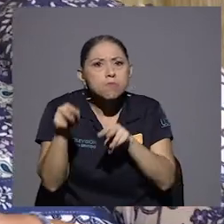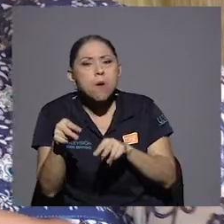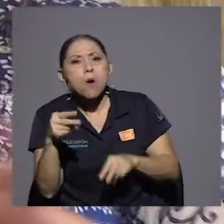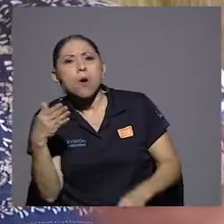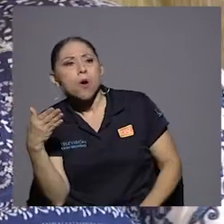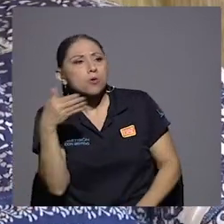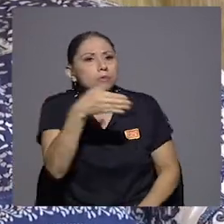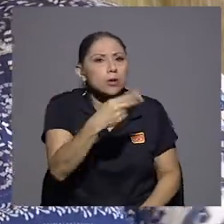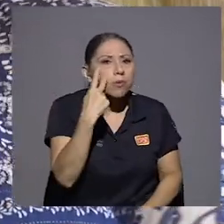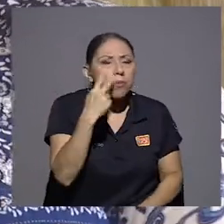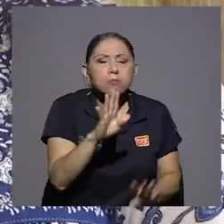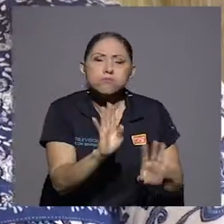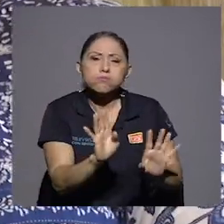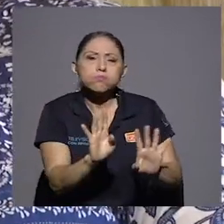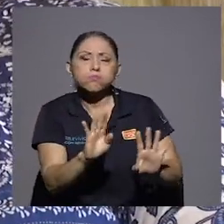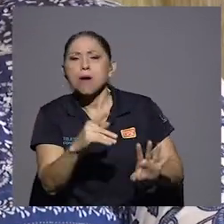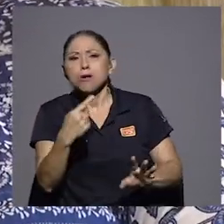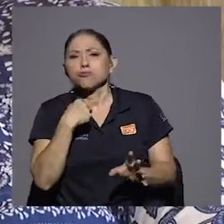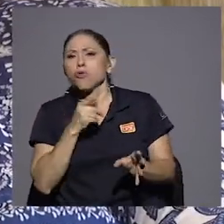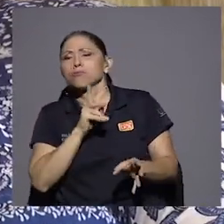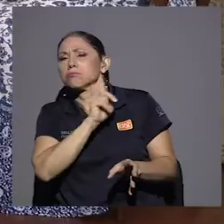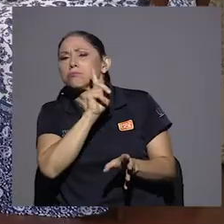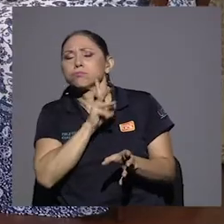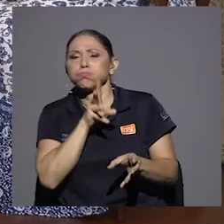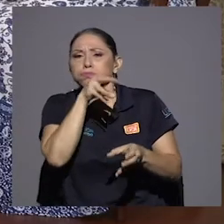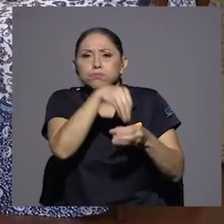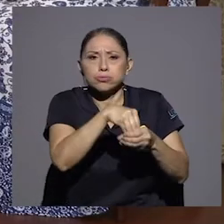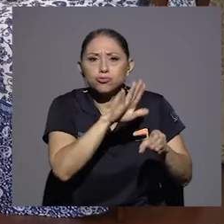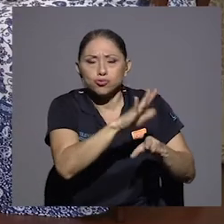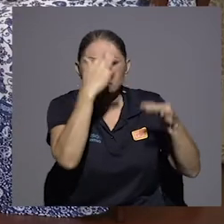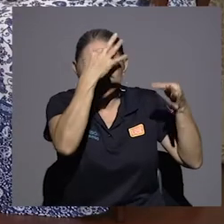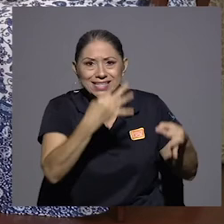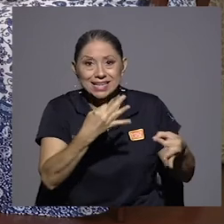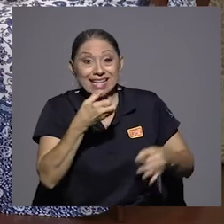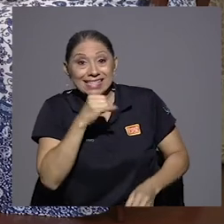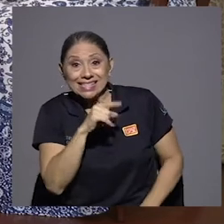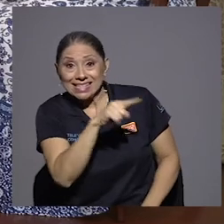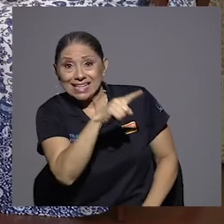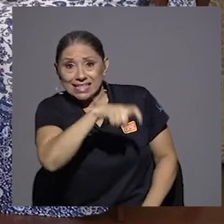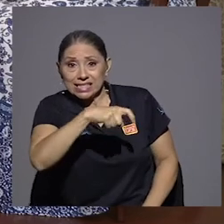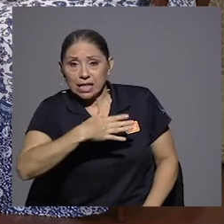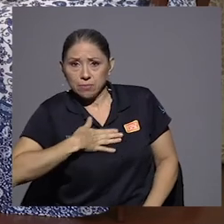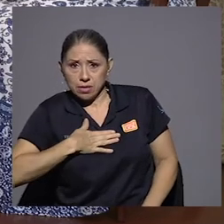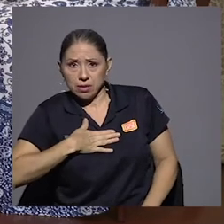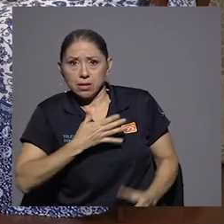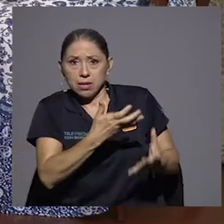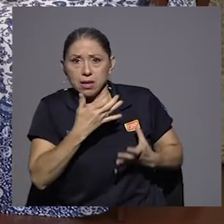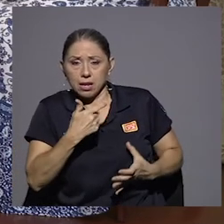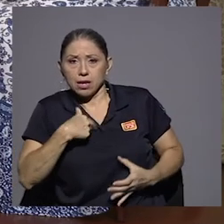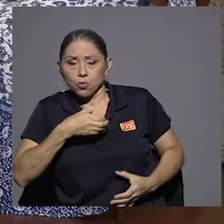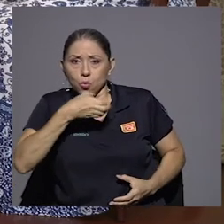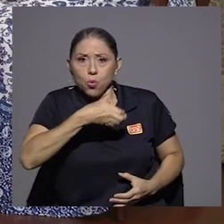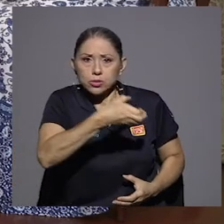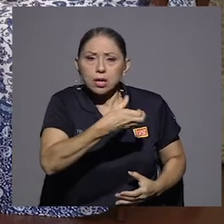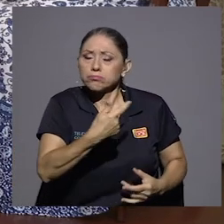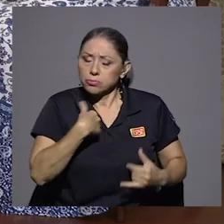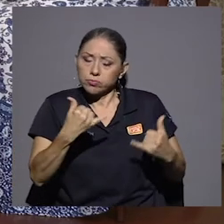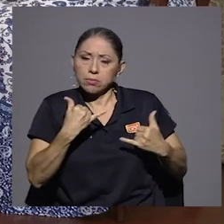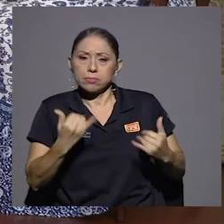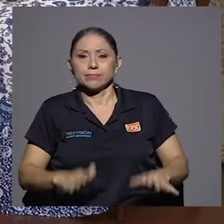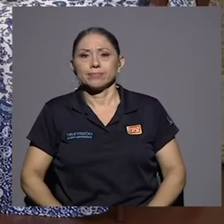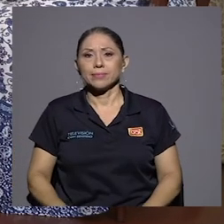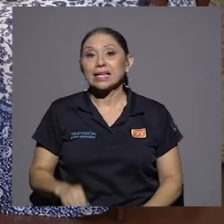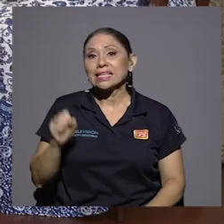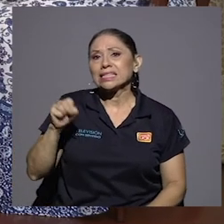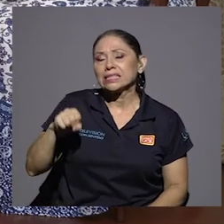verlo ni estarme metiendo sus decisiones si él me necesita y quiere mi consejo que estoy si es que la pérdida